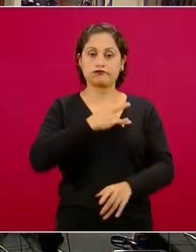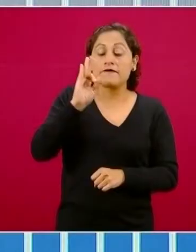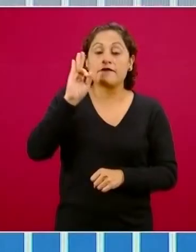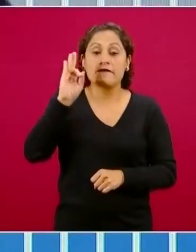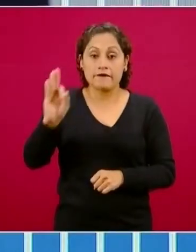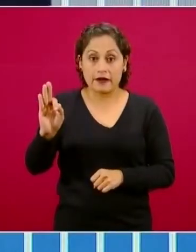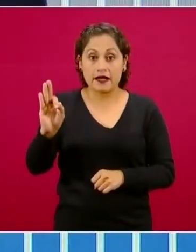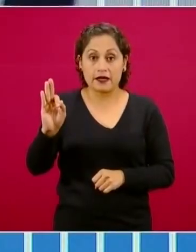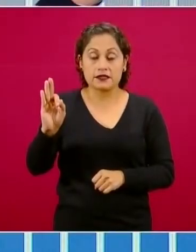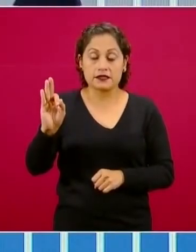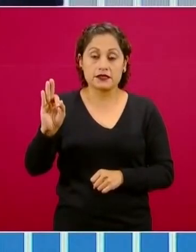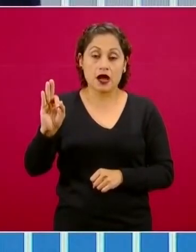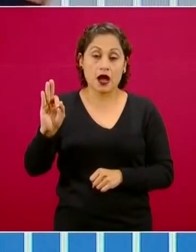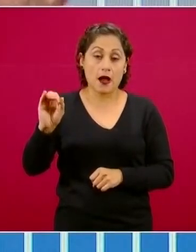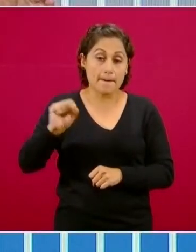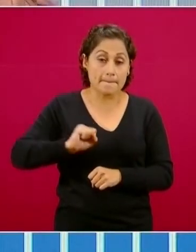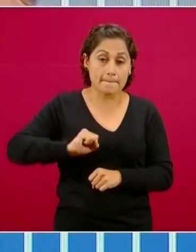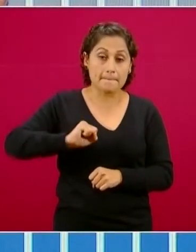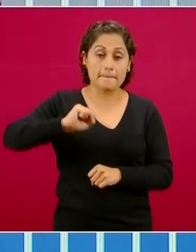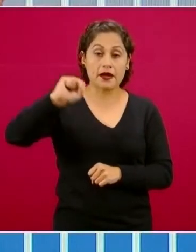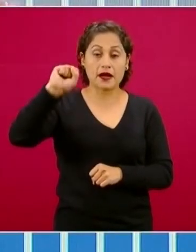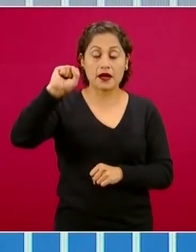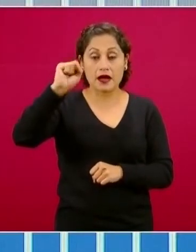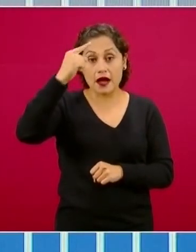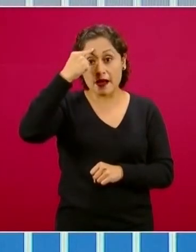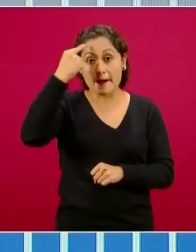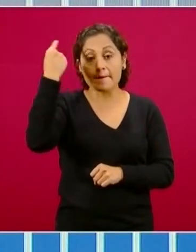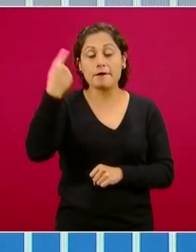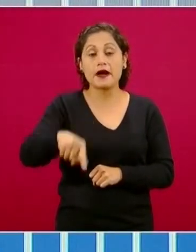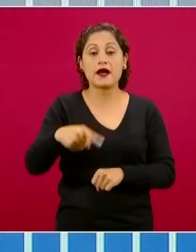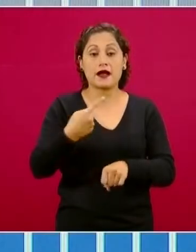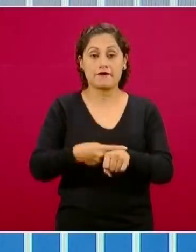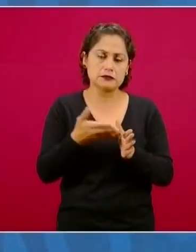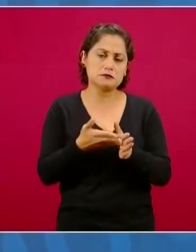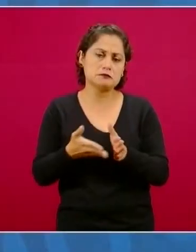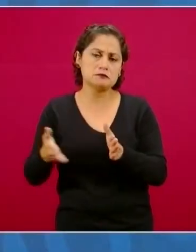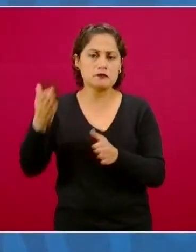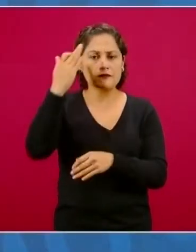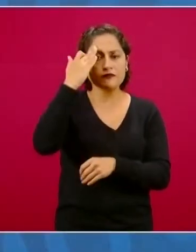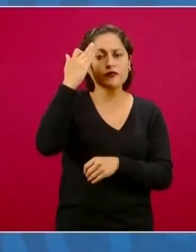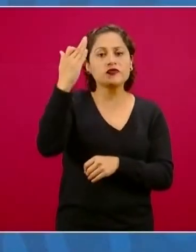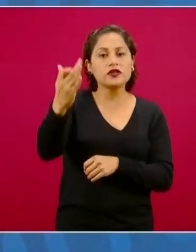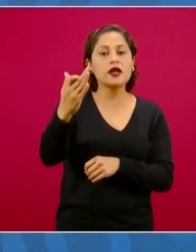.078, al sumarse otras 432 defunciones.